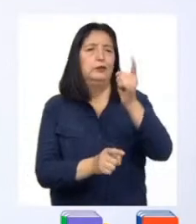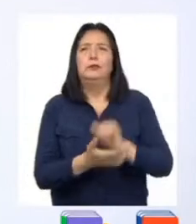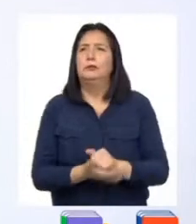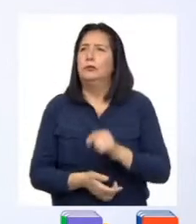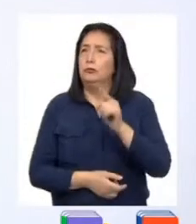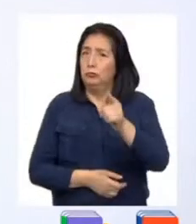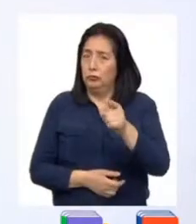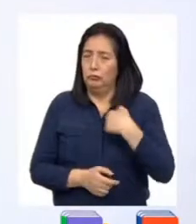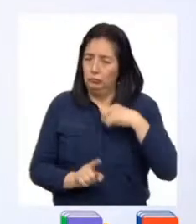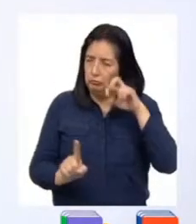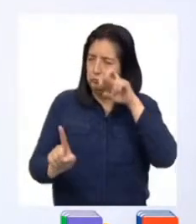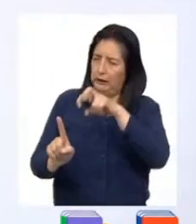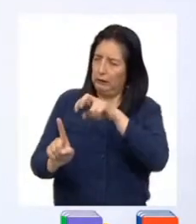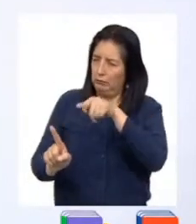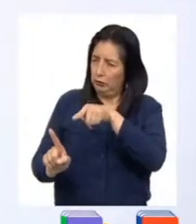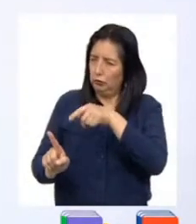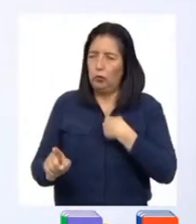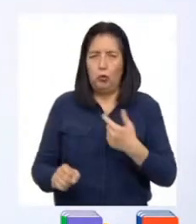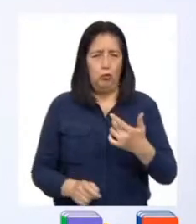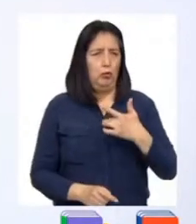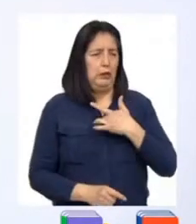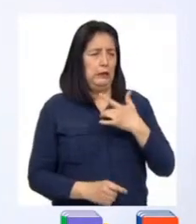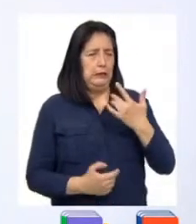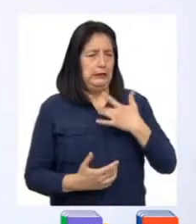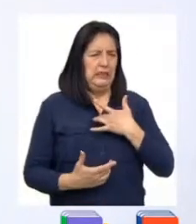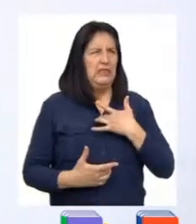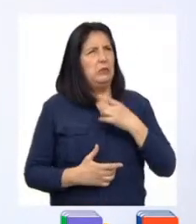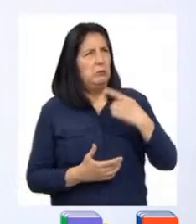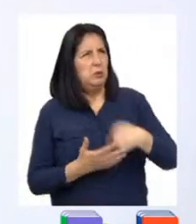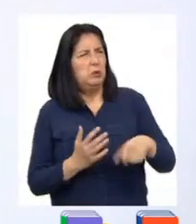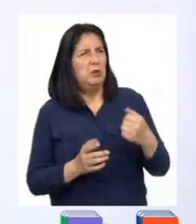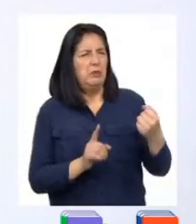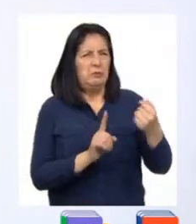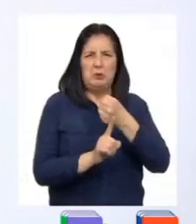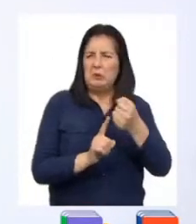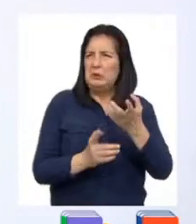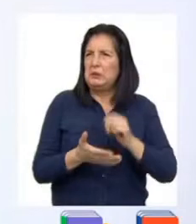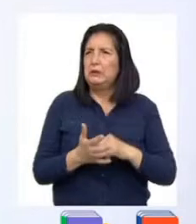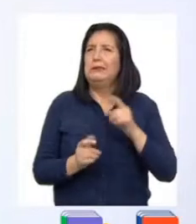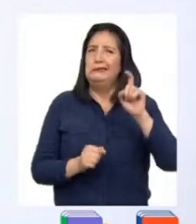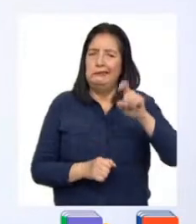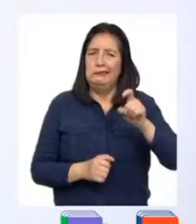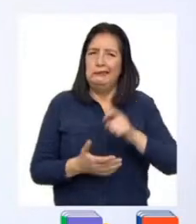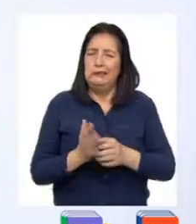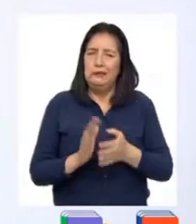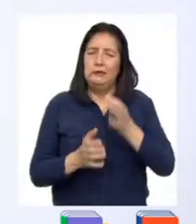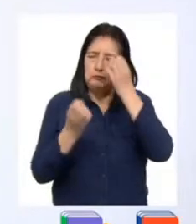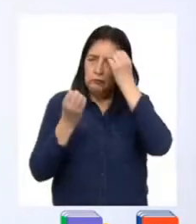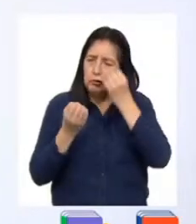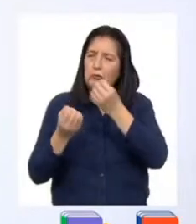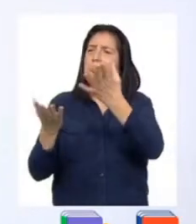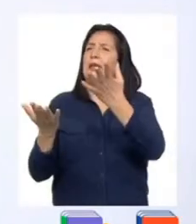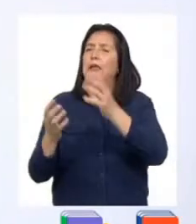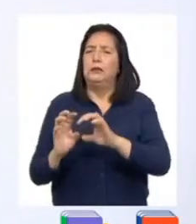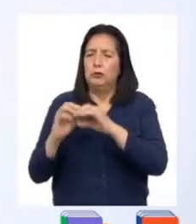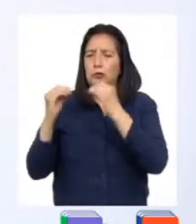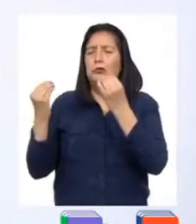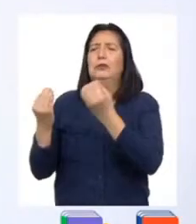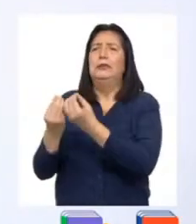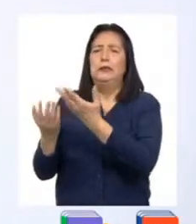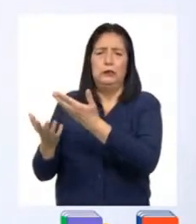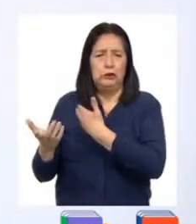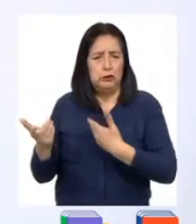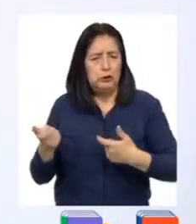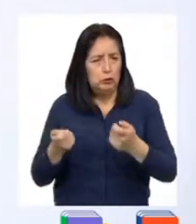presenciamos o somos víctimas de alguna situación de violencia, debemos reportarla a las instituciones o